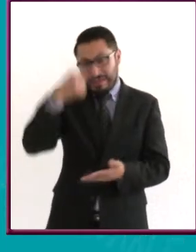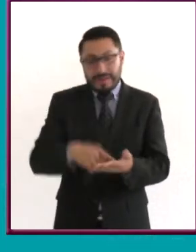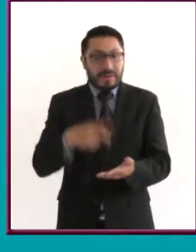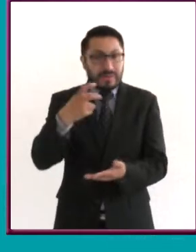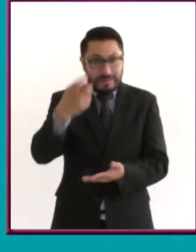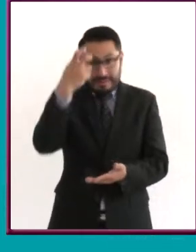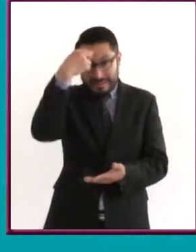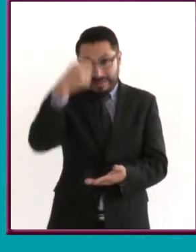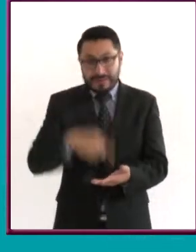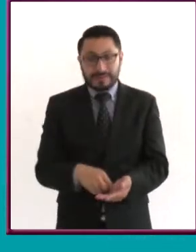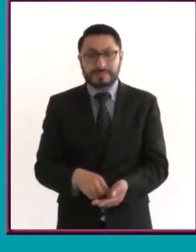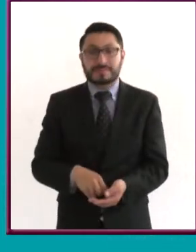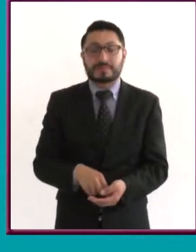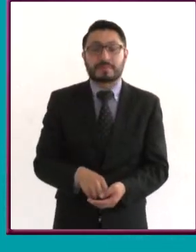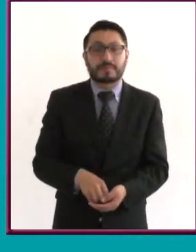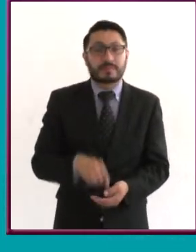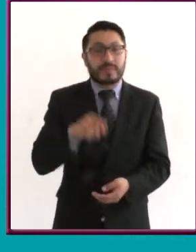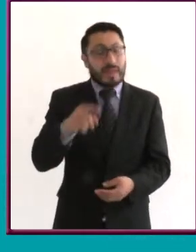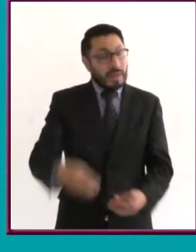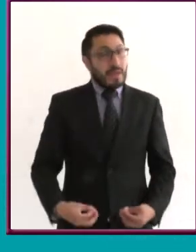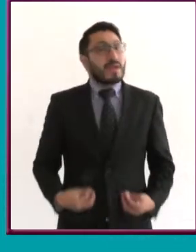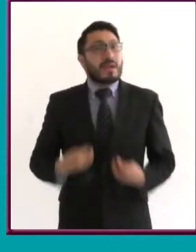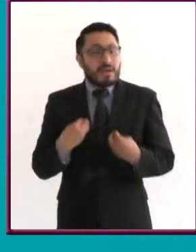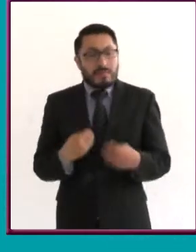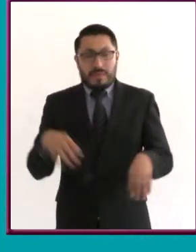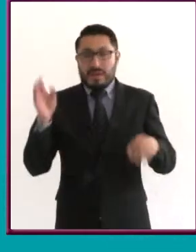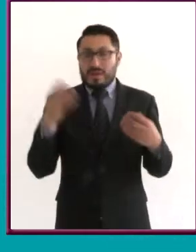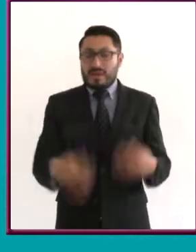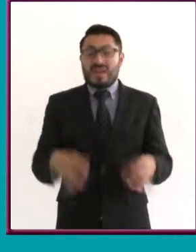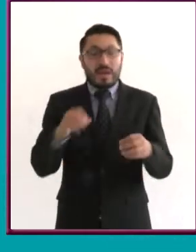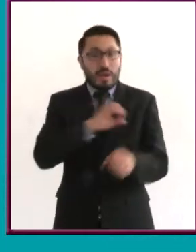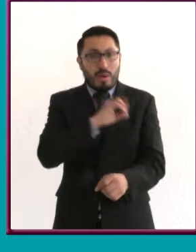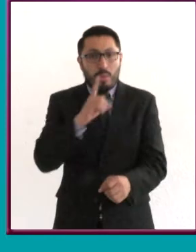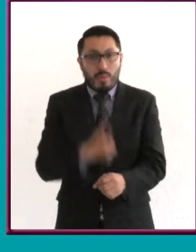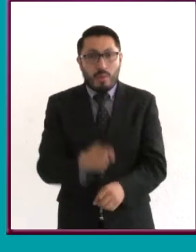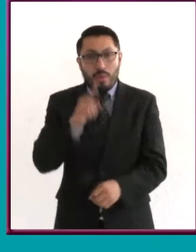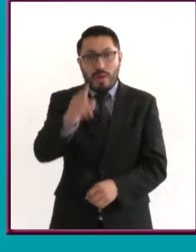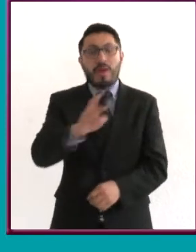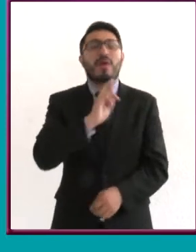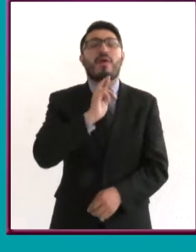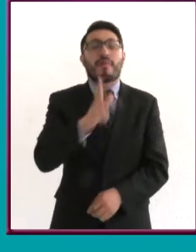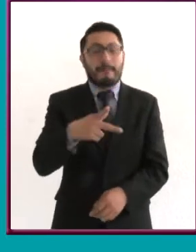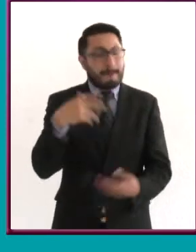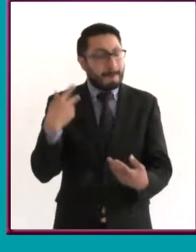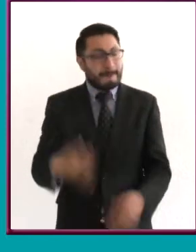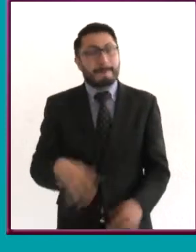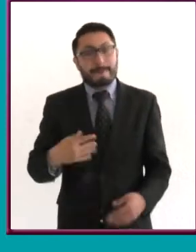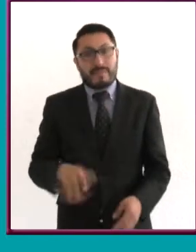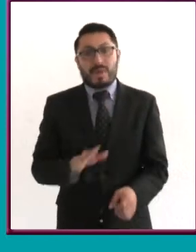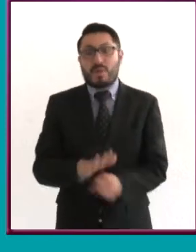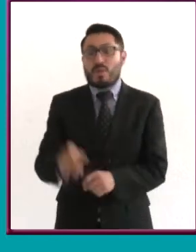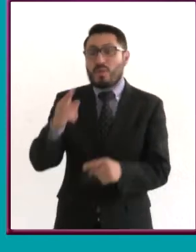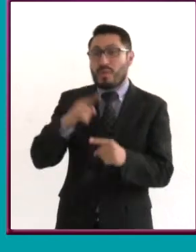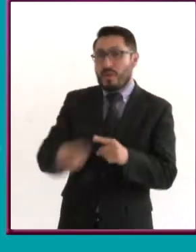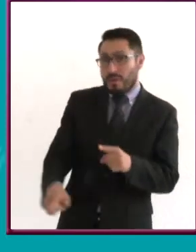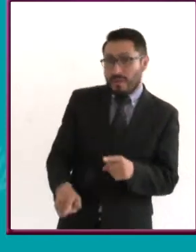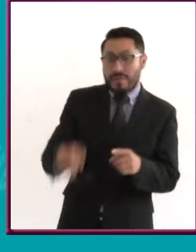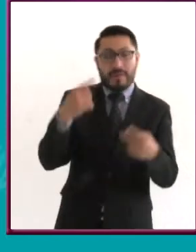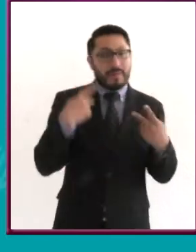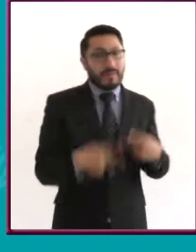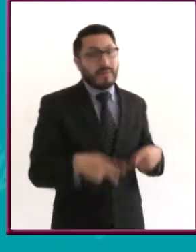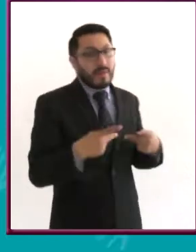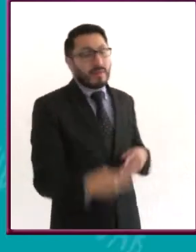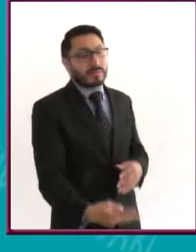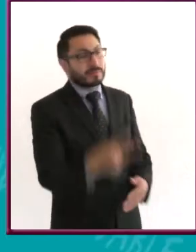lugar donde en verdad habitas y que la vida es una gran oportunidad para ser mejor. ¿Cuál es la diferencia entre las